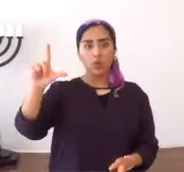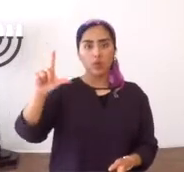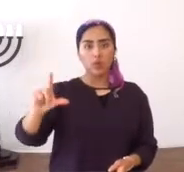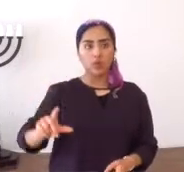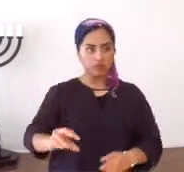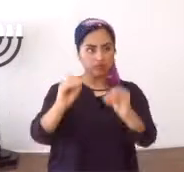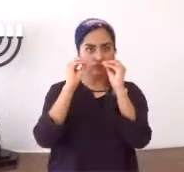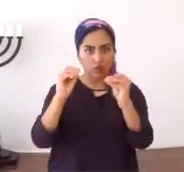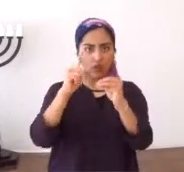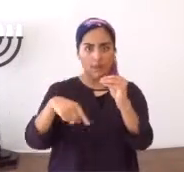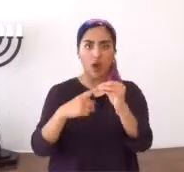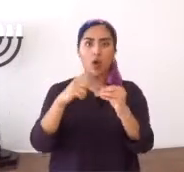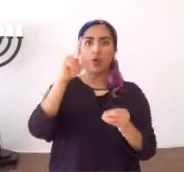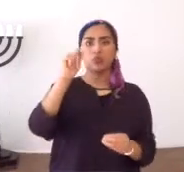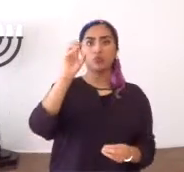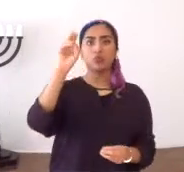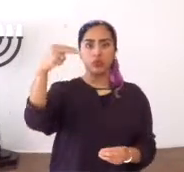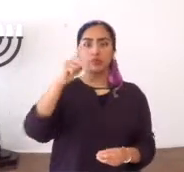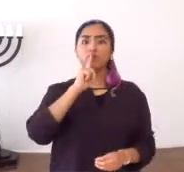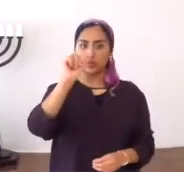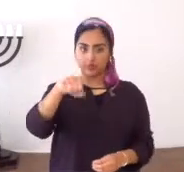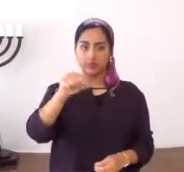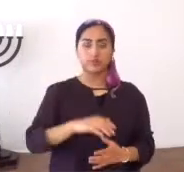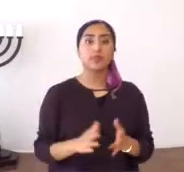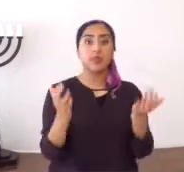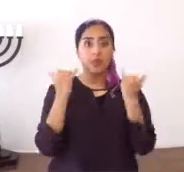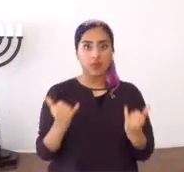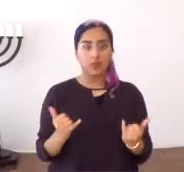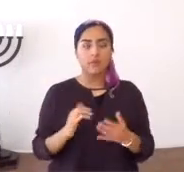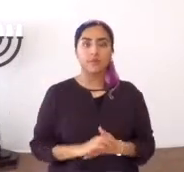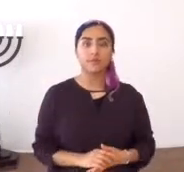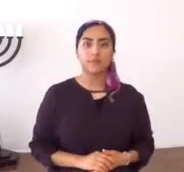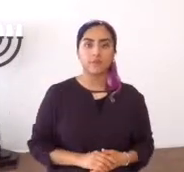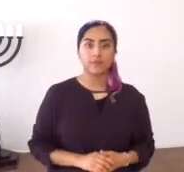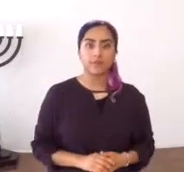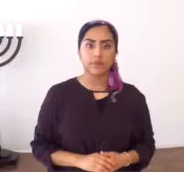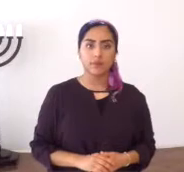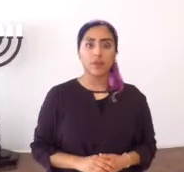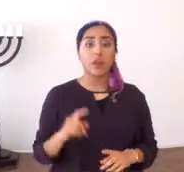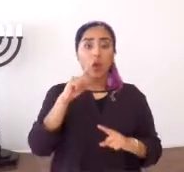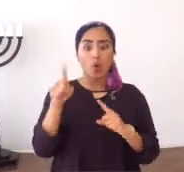comprobamos, que Shaul, ministraba la Torah, ahora,